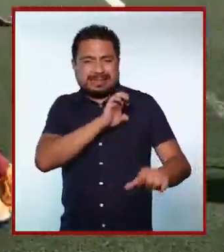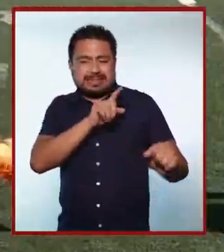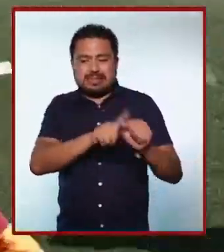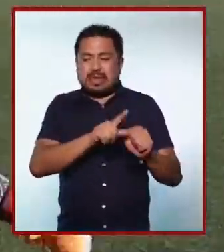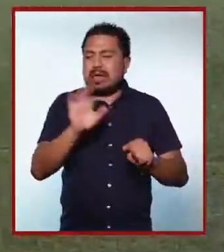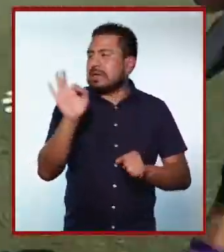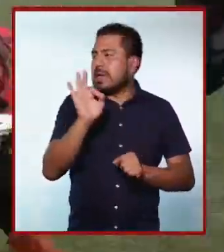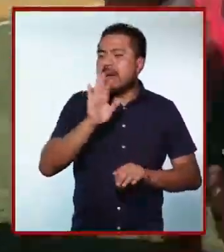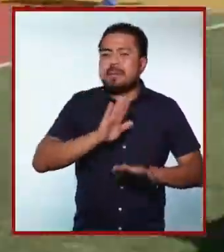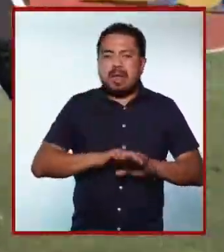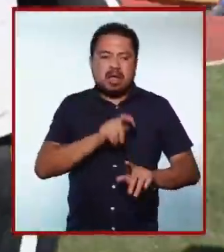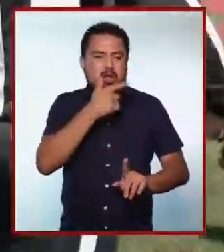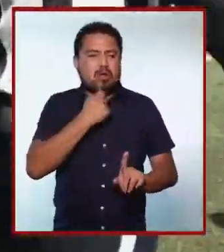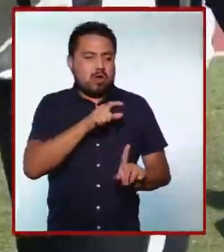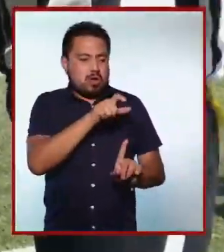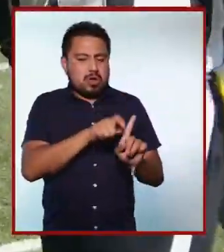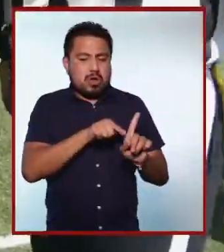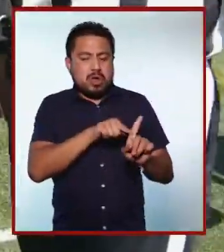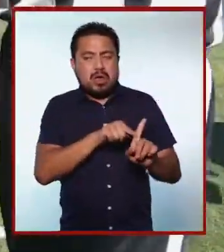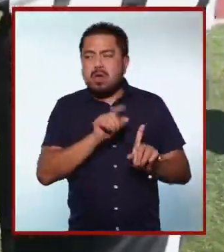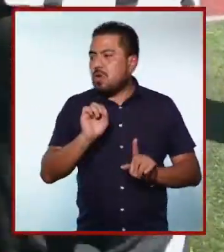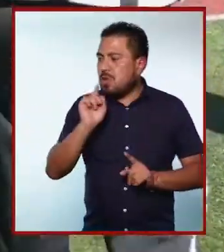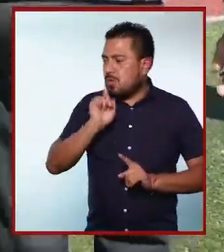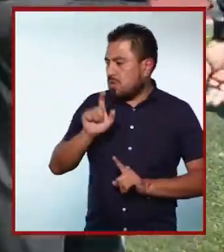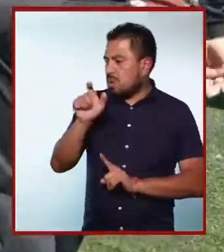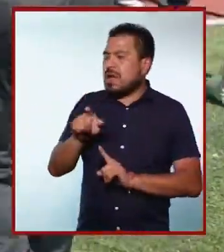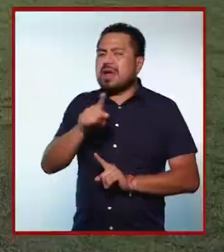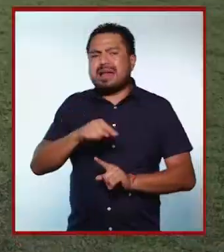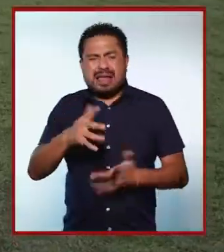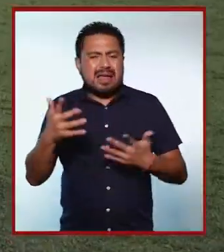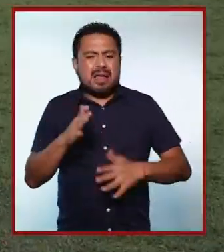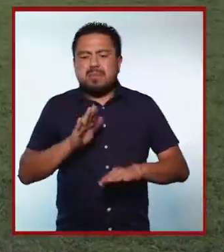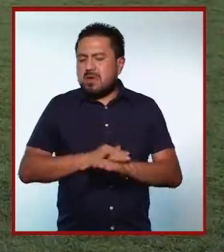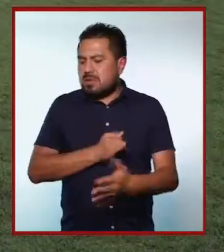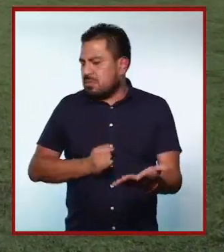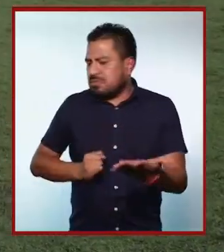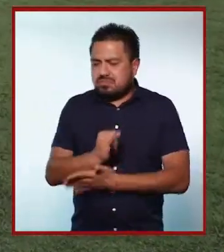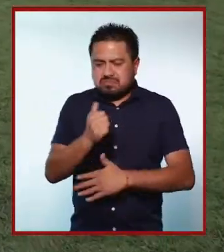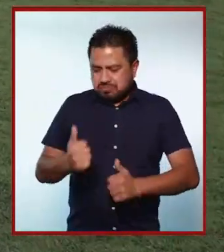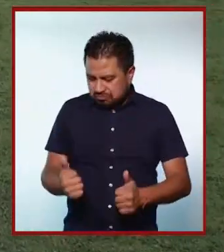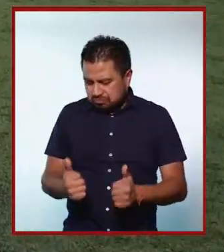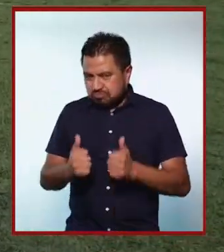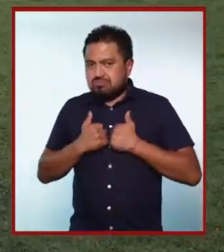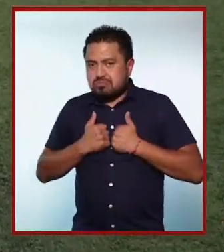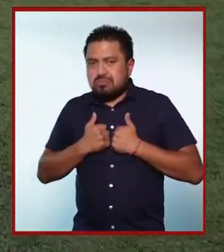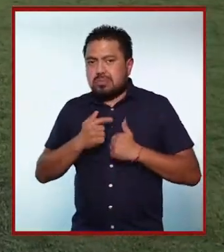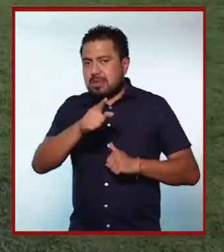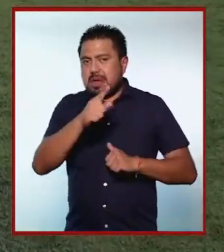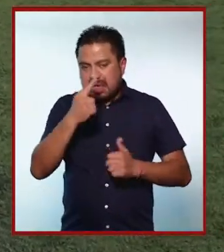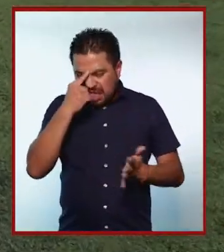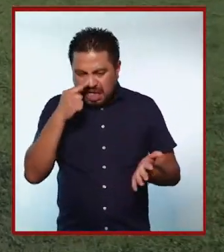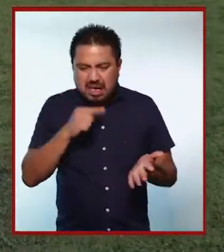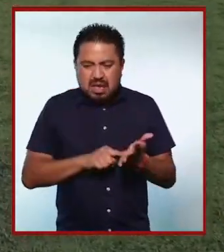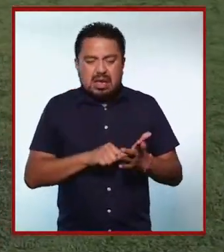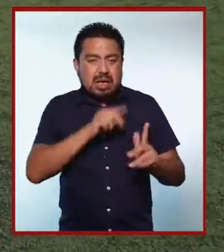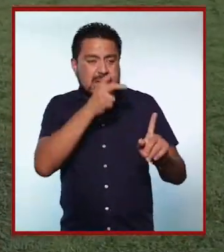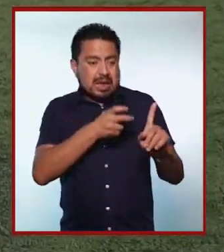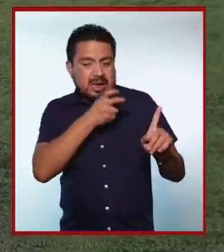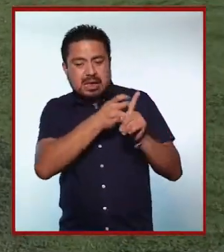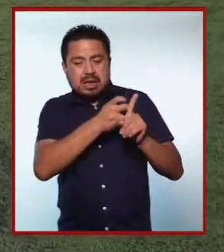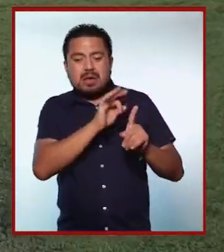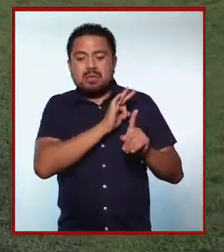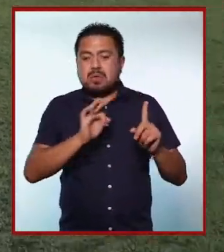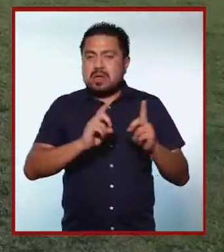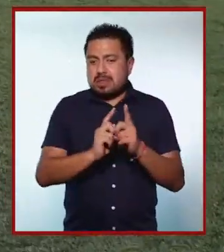muy específica que a lo mejor esté masculinizada o feminizada, que realmente lo hagan porque lo decidan, porque crean que